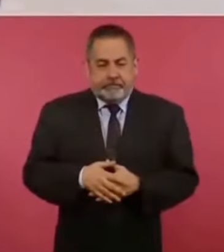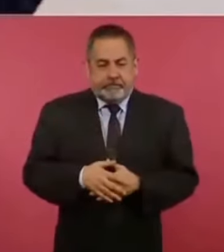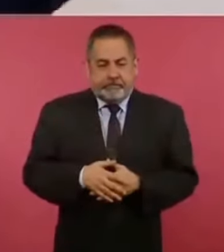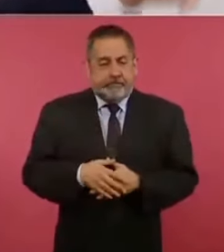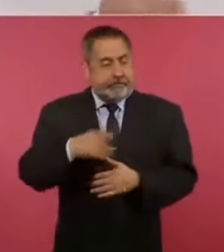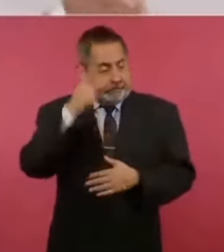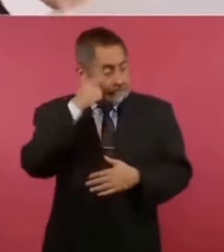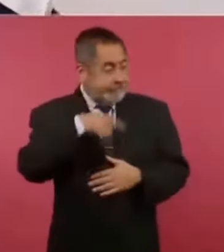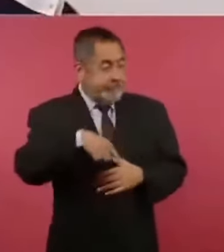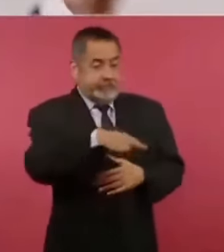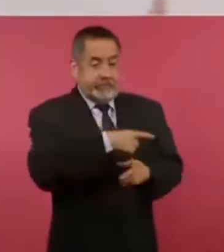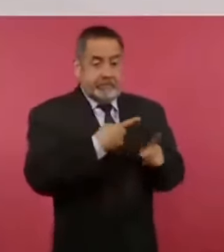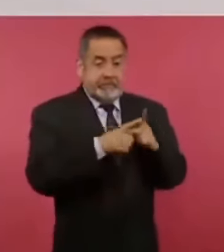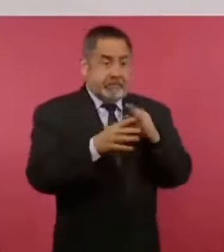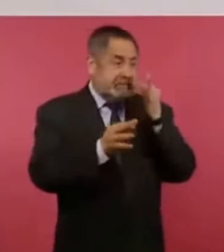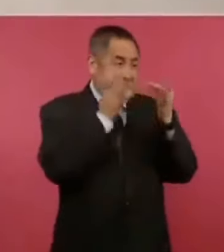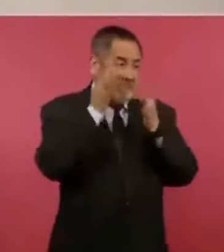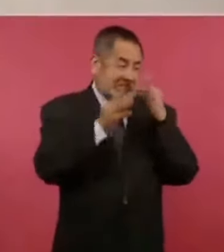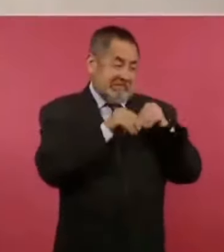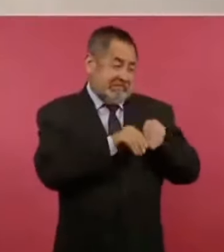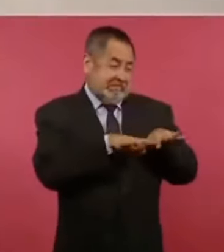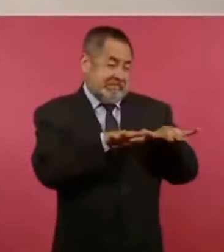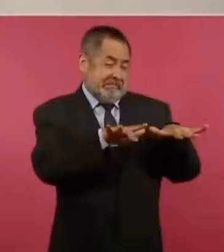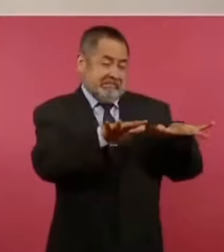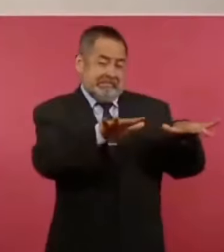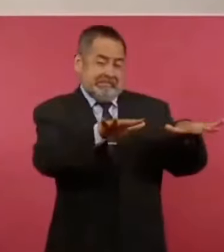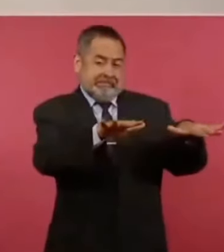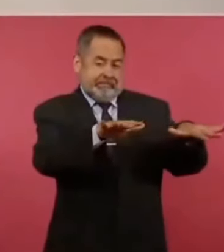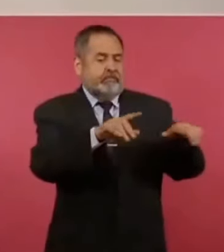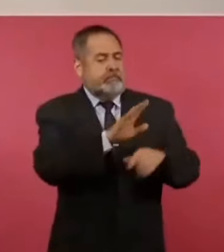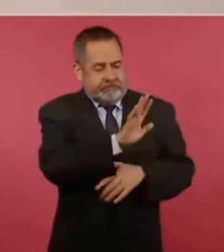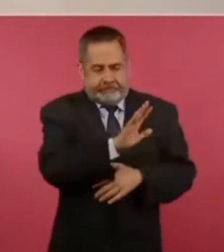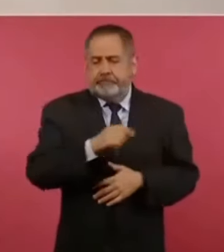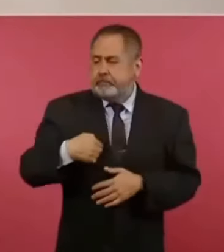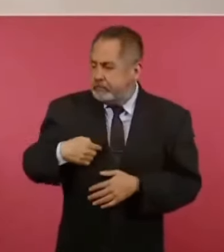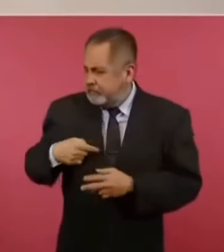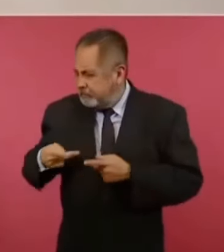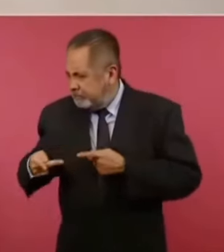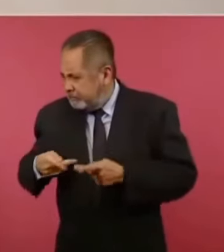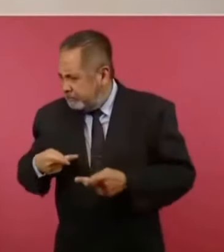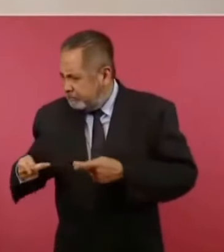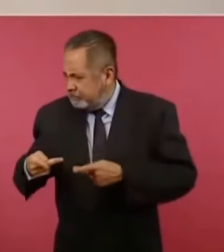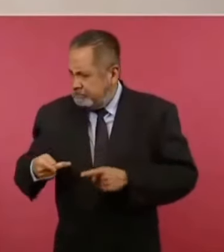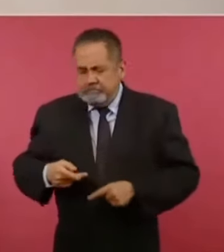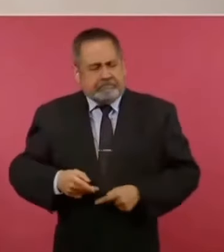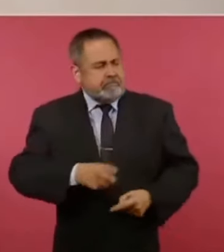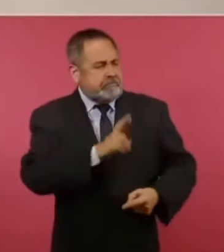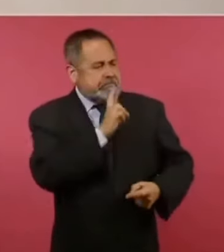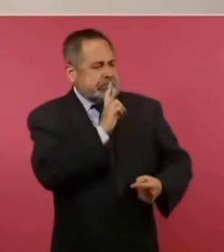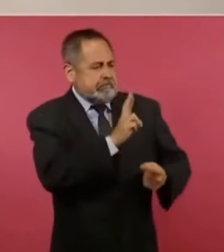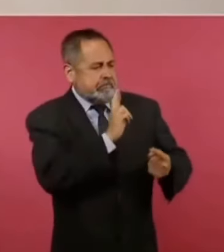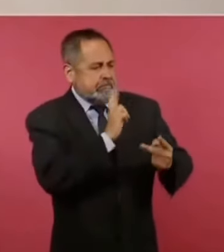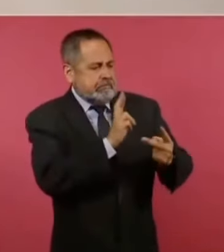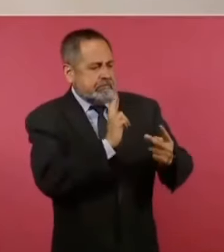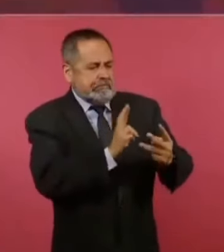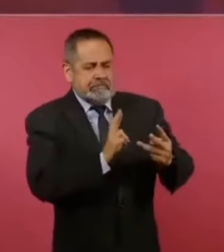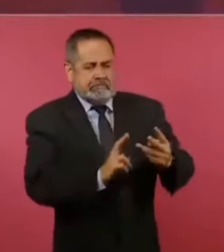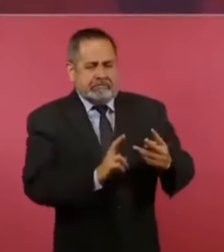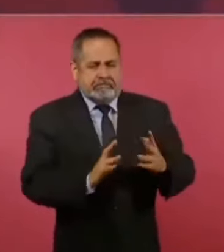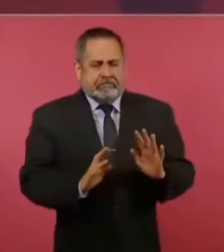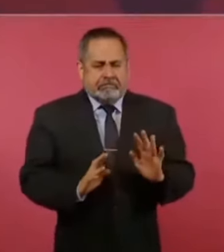campaña y nos dan tiempo, digo, nos permiten